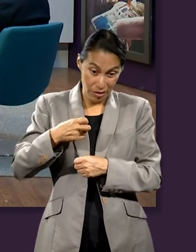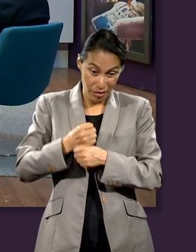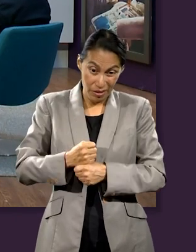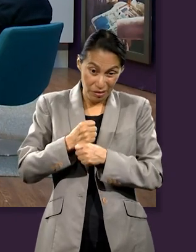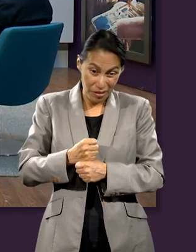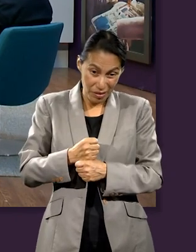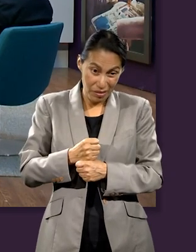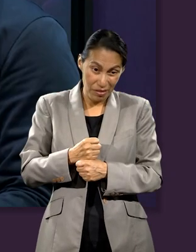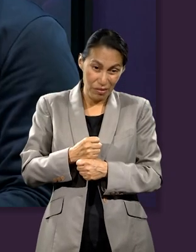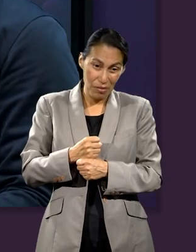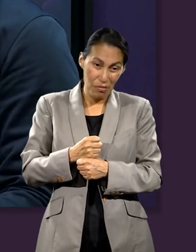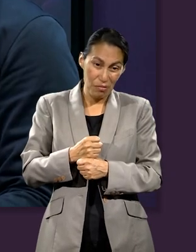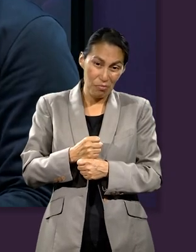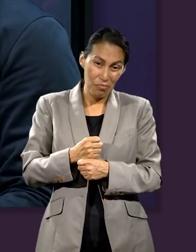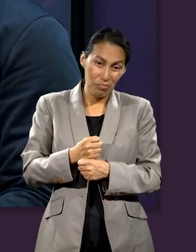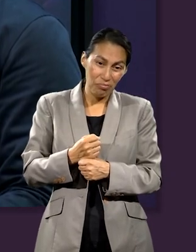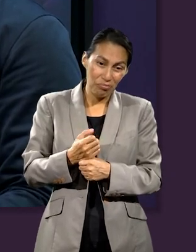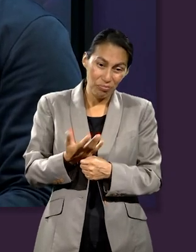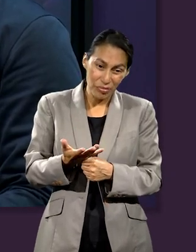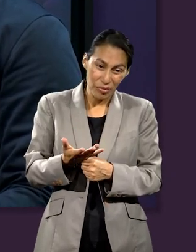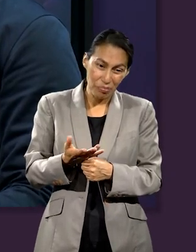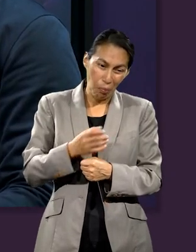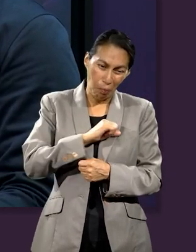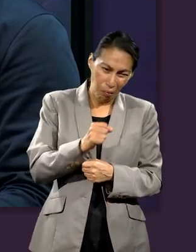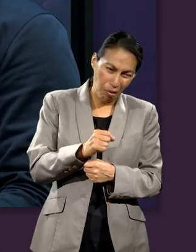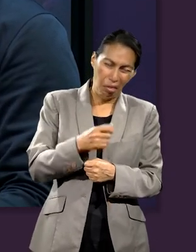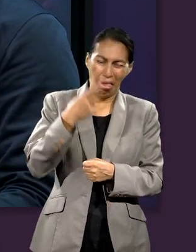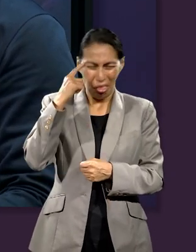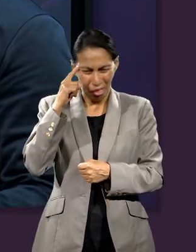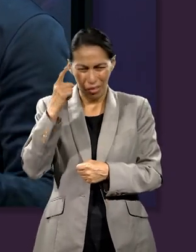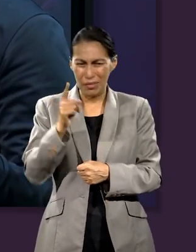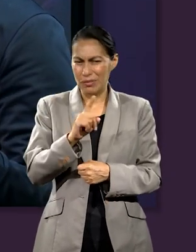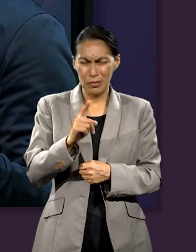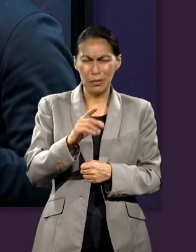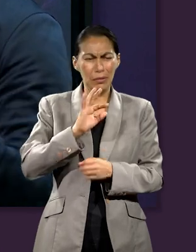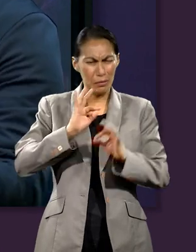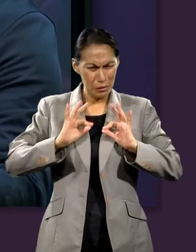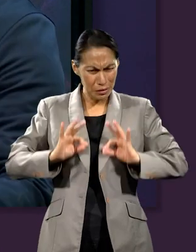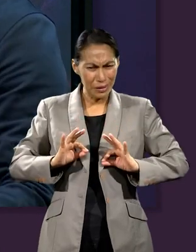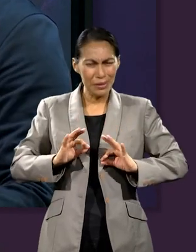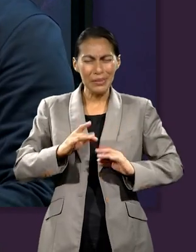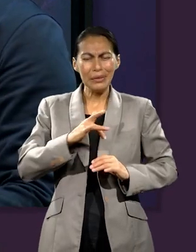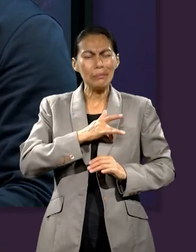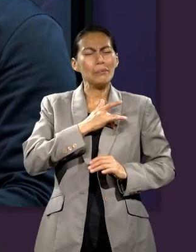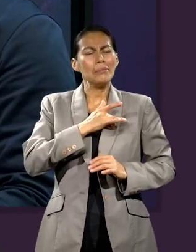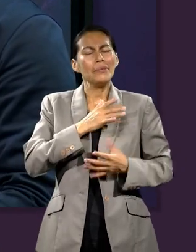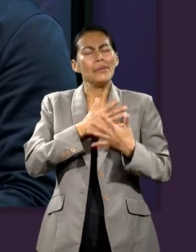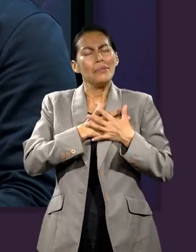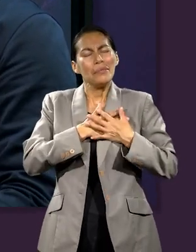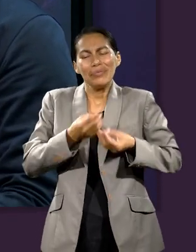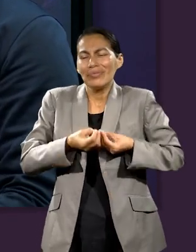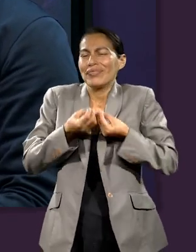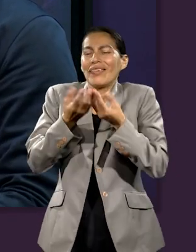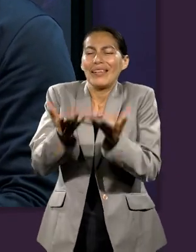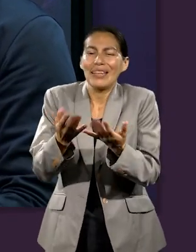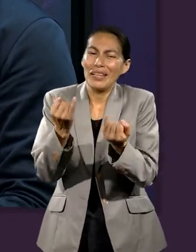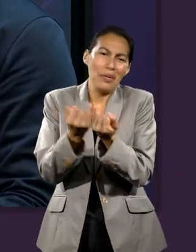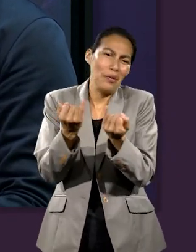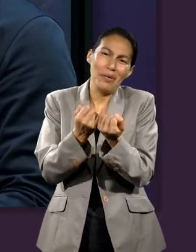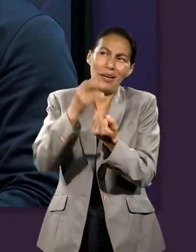ese sacrificio. Pero ese no es un sacrificio, pues, de mala gana, ¿no? Sino, como se dijo,